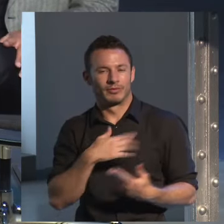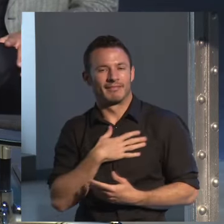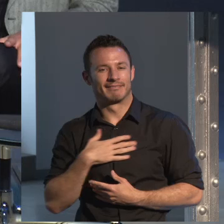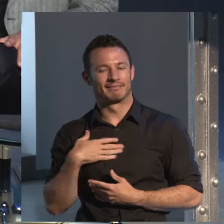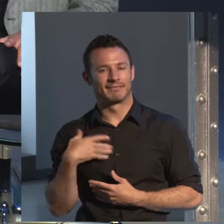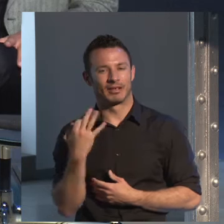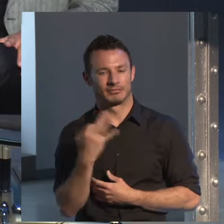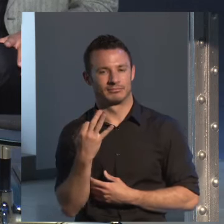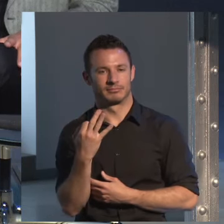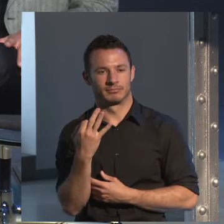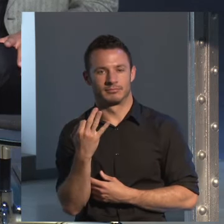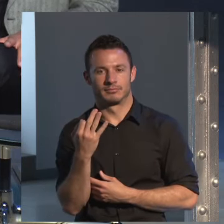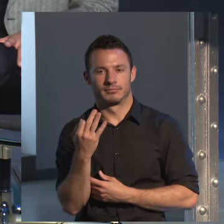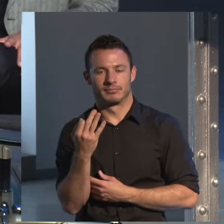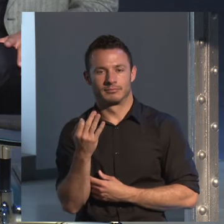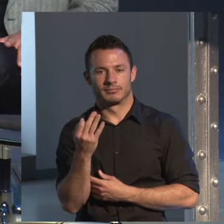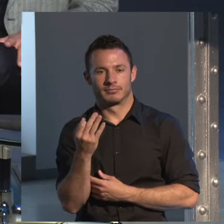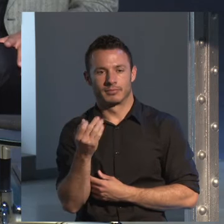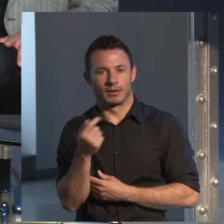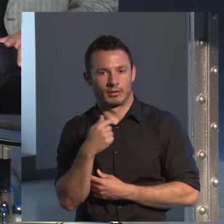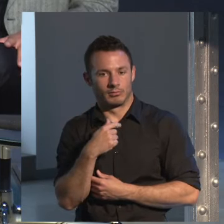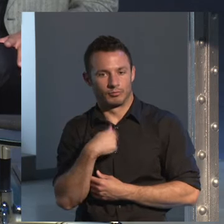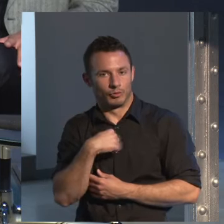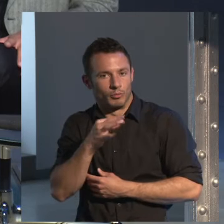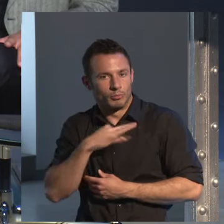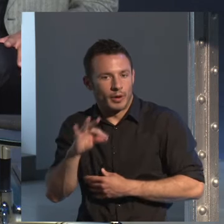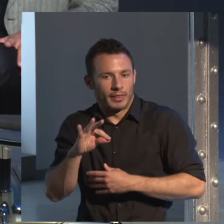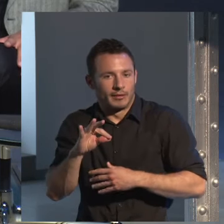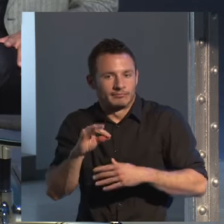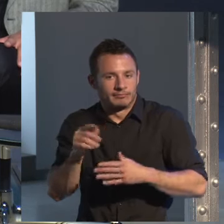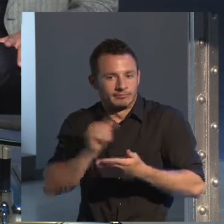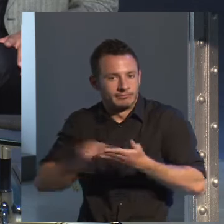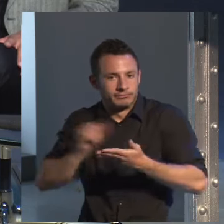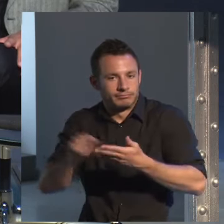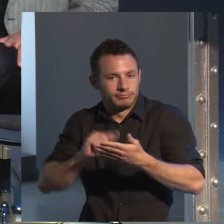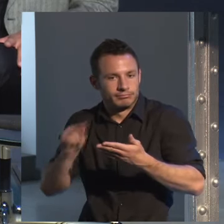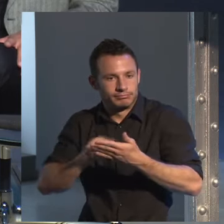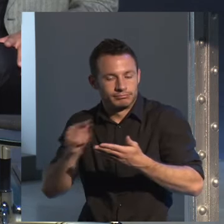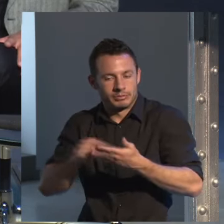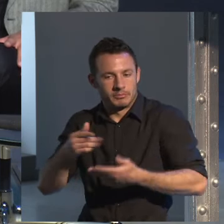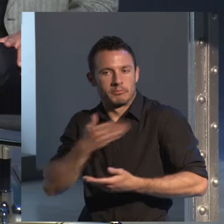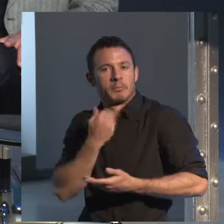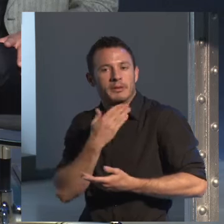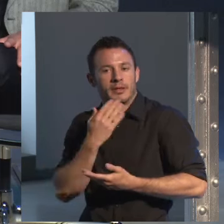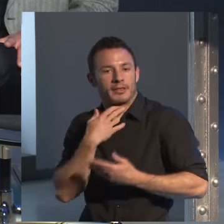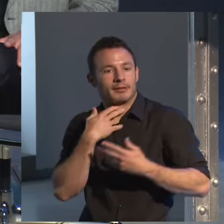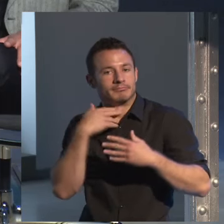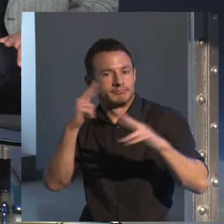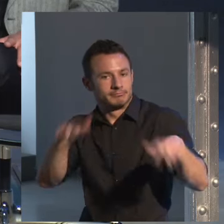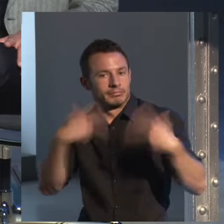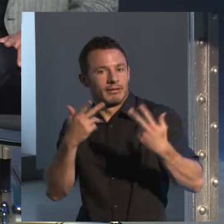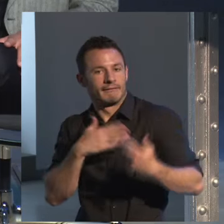es a que me dejen seguir haciendo lo que me apetece. Y eso me lo permiten. Escribo